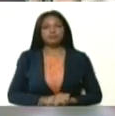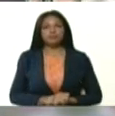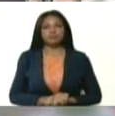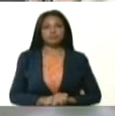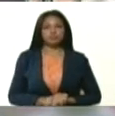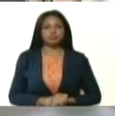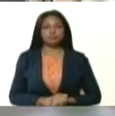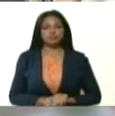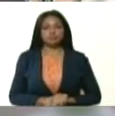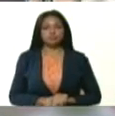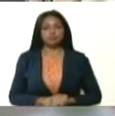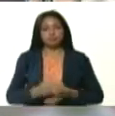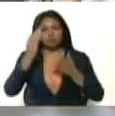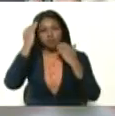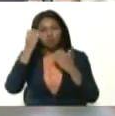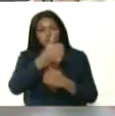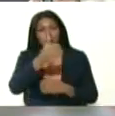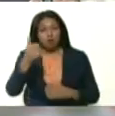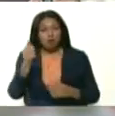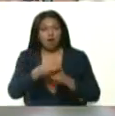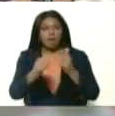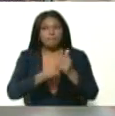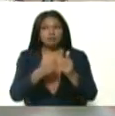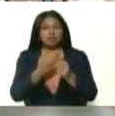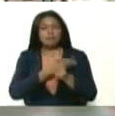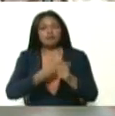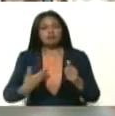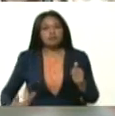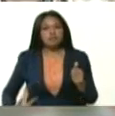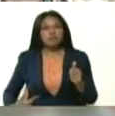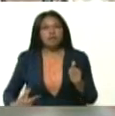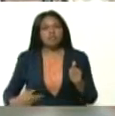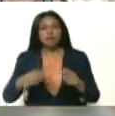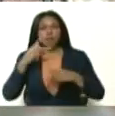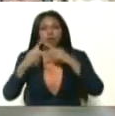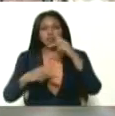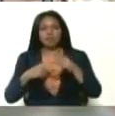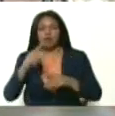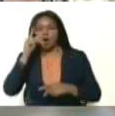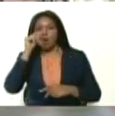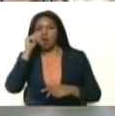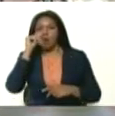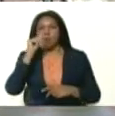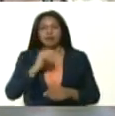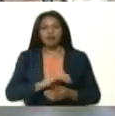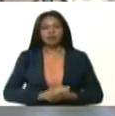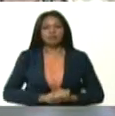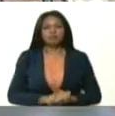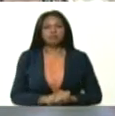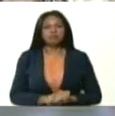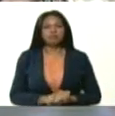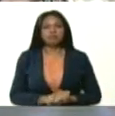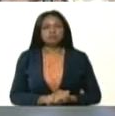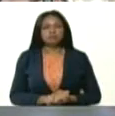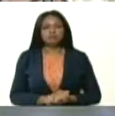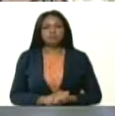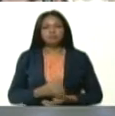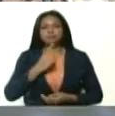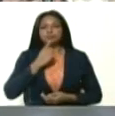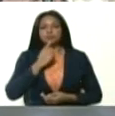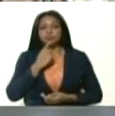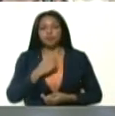Mi saludo al vicepresidente de Soberanía Política, general en jefe, Vladimir